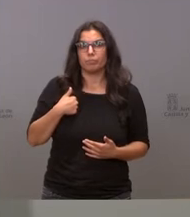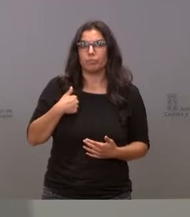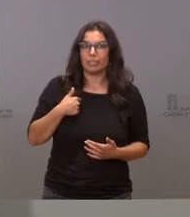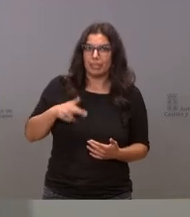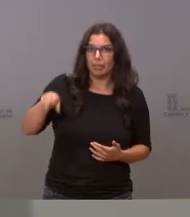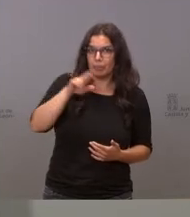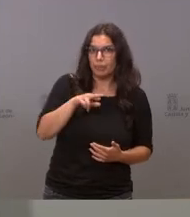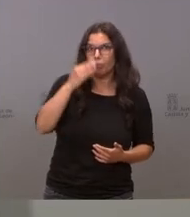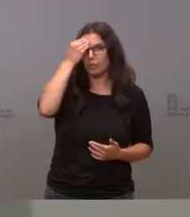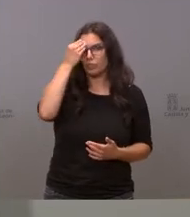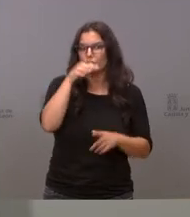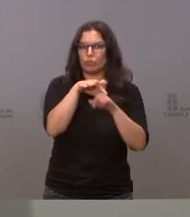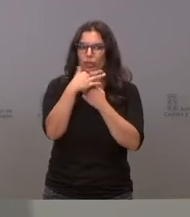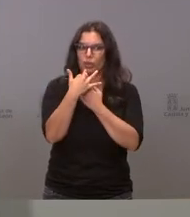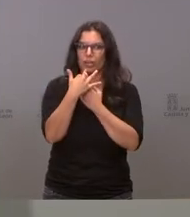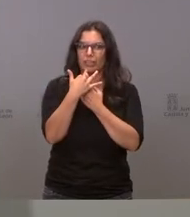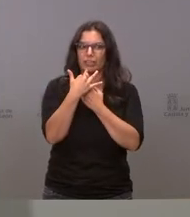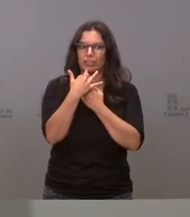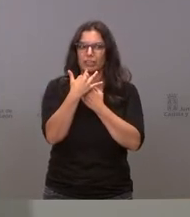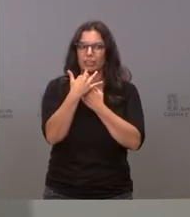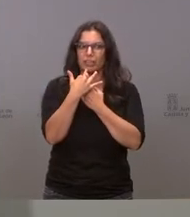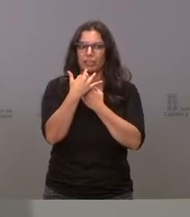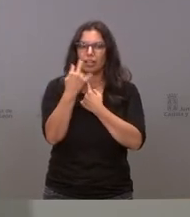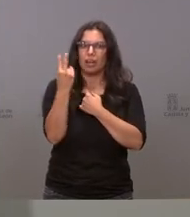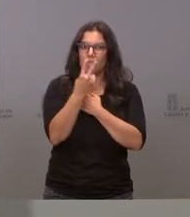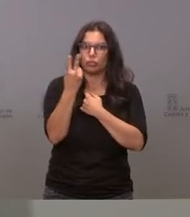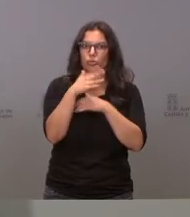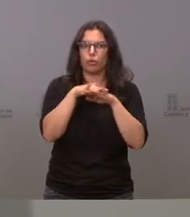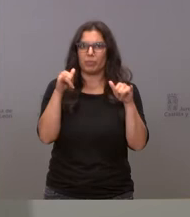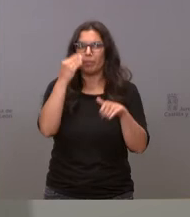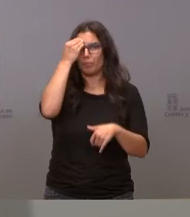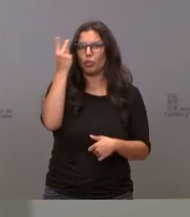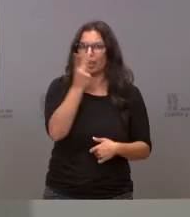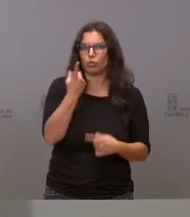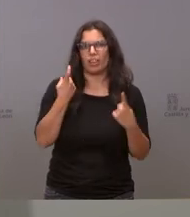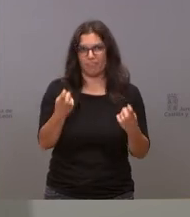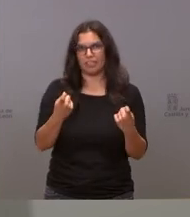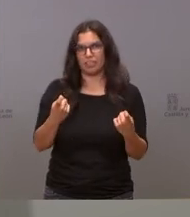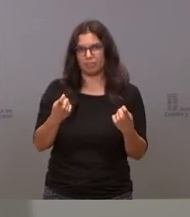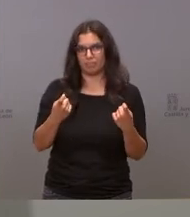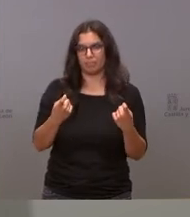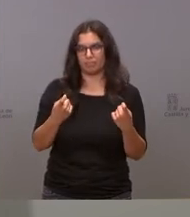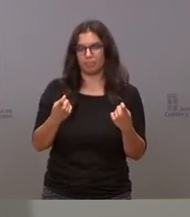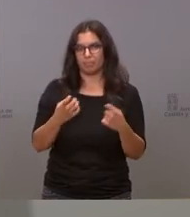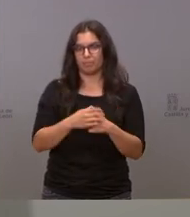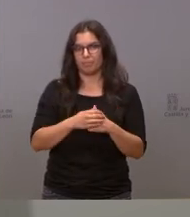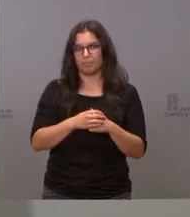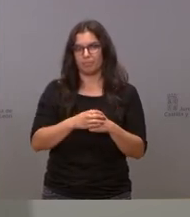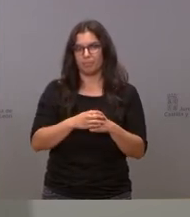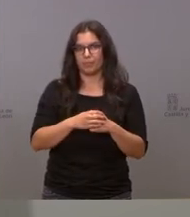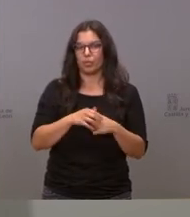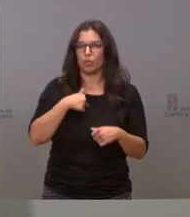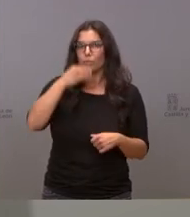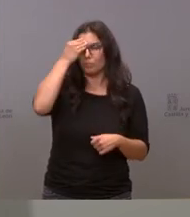son dos situaciones complementarias pero creo que ambas son necesarias es decir yo creo que es